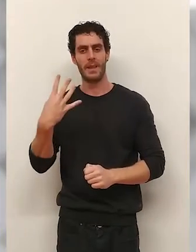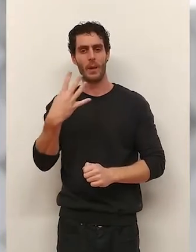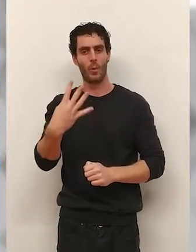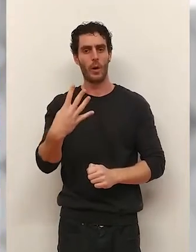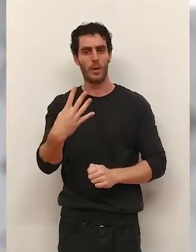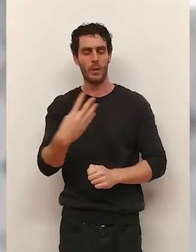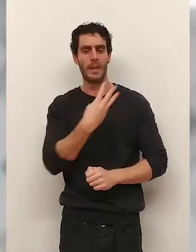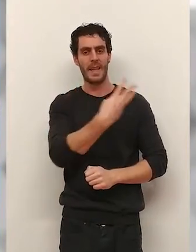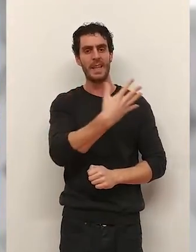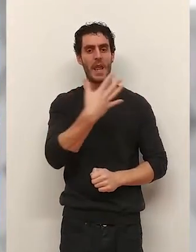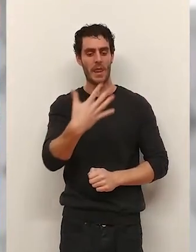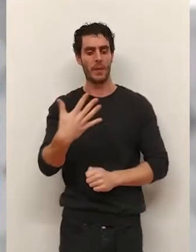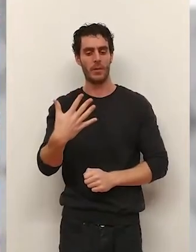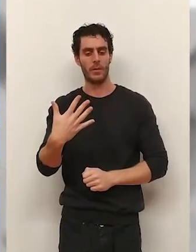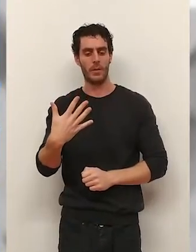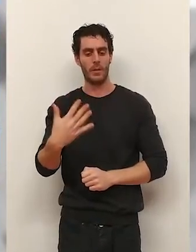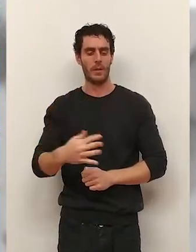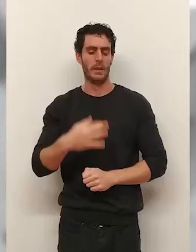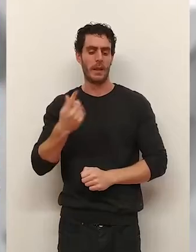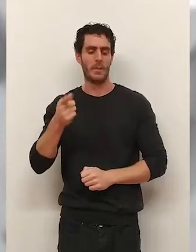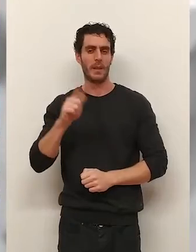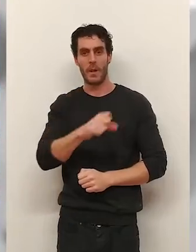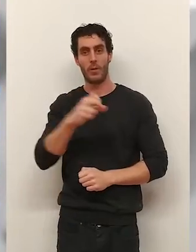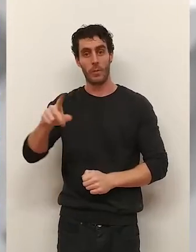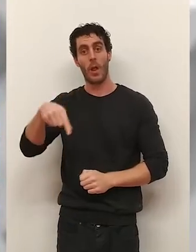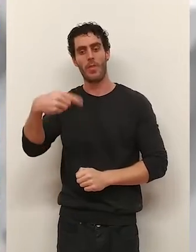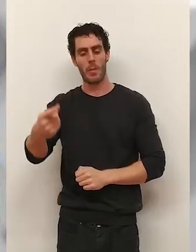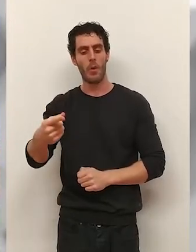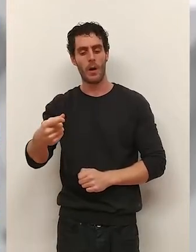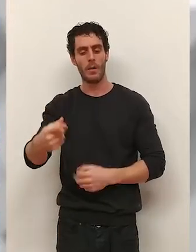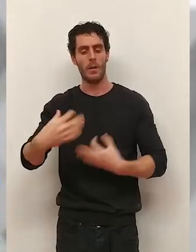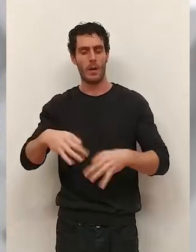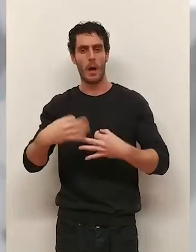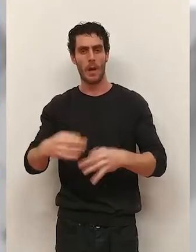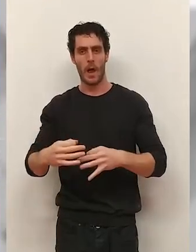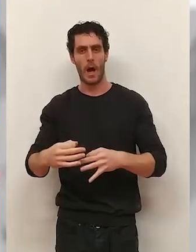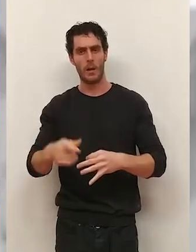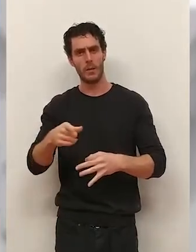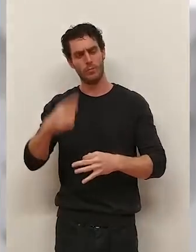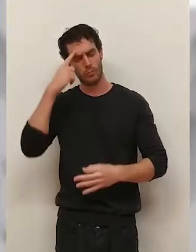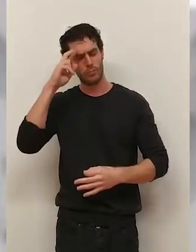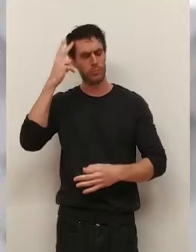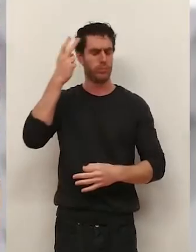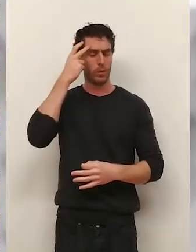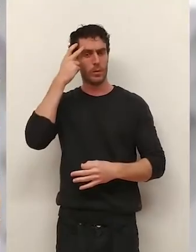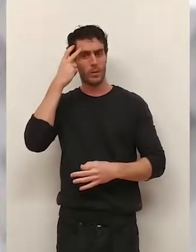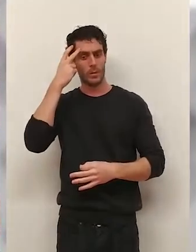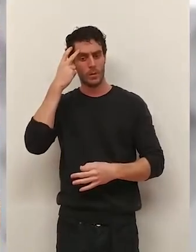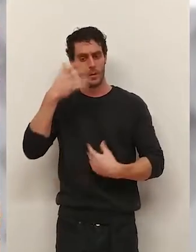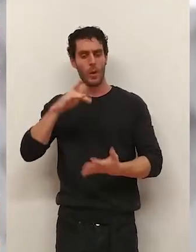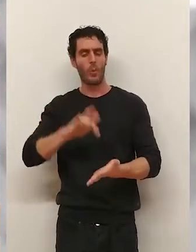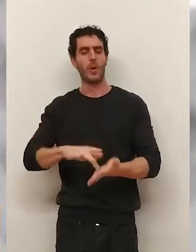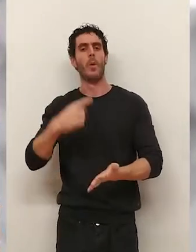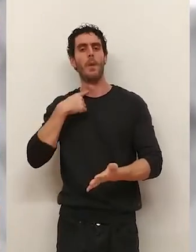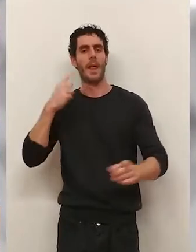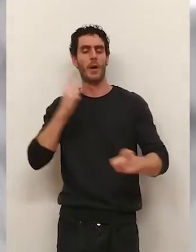24-35 que a tenor de los resultados que han llegado después ha significado claramente un punto de inflexión. Fue